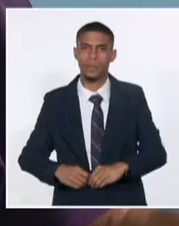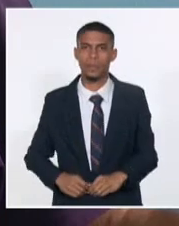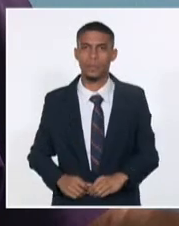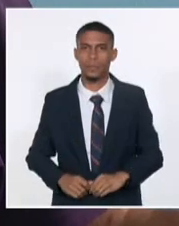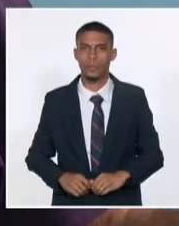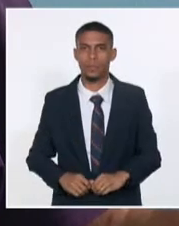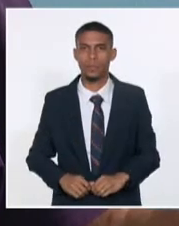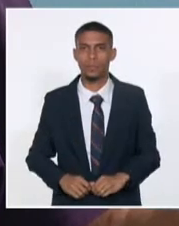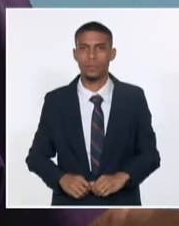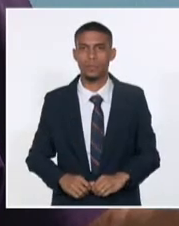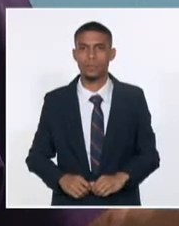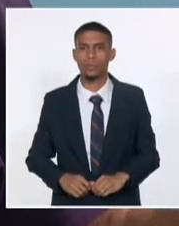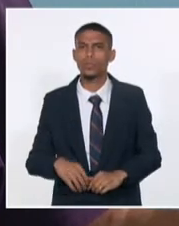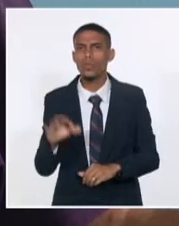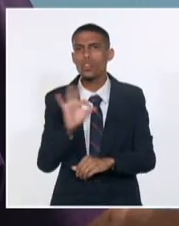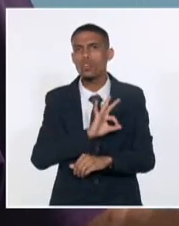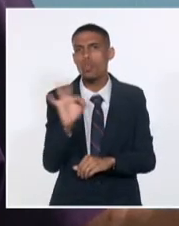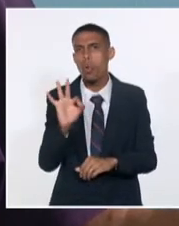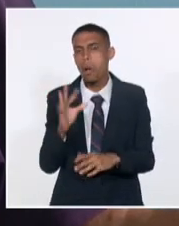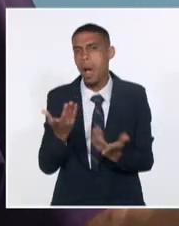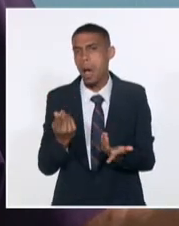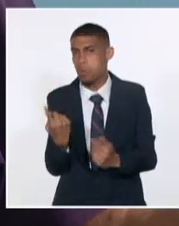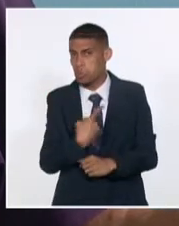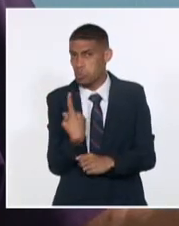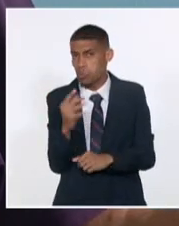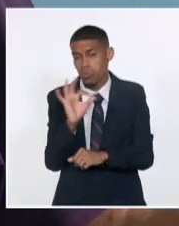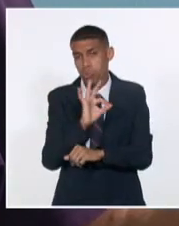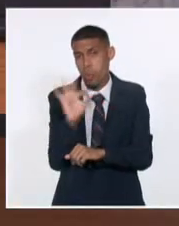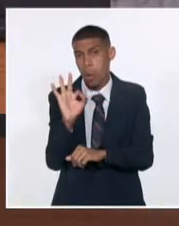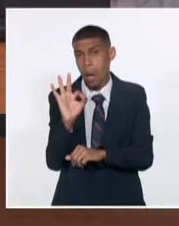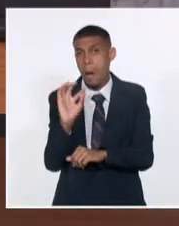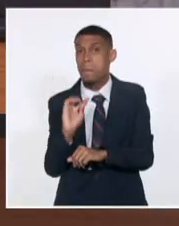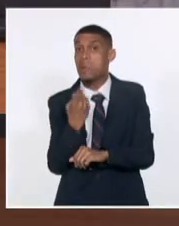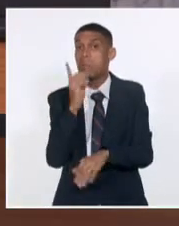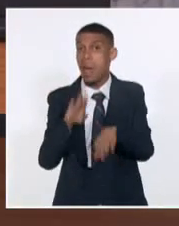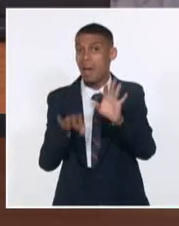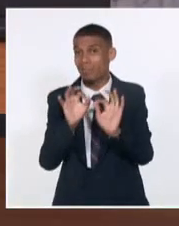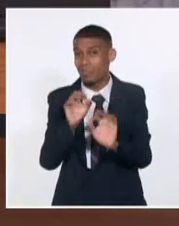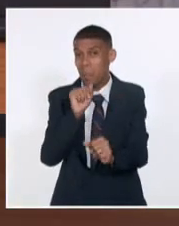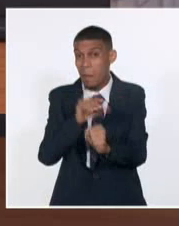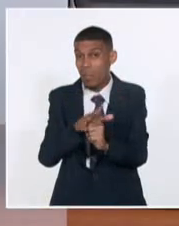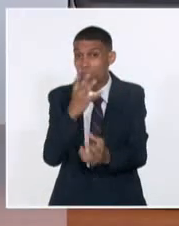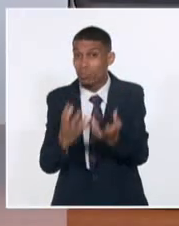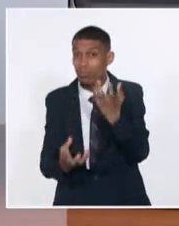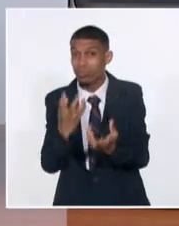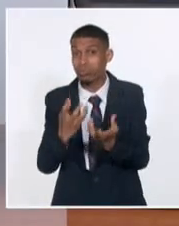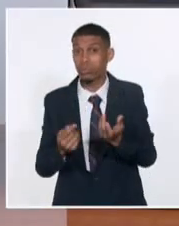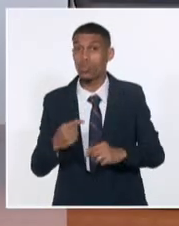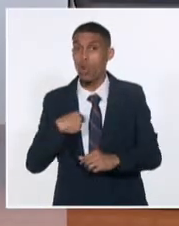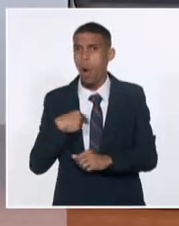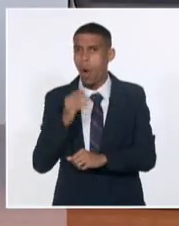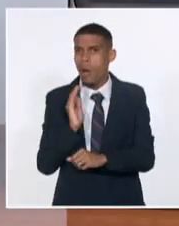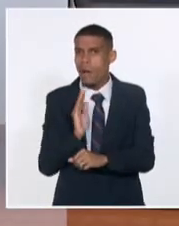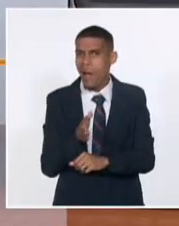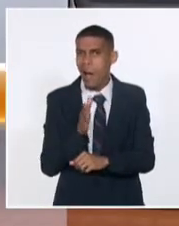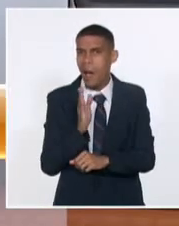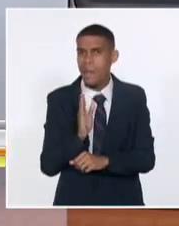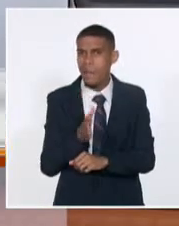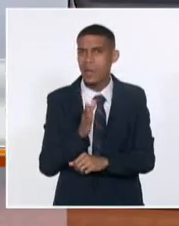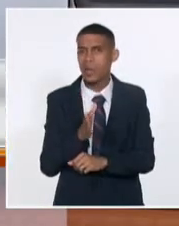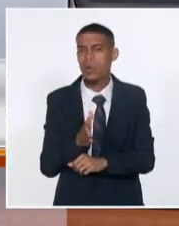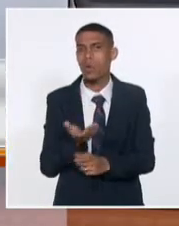pero que nunca lo habíamos ejercido prácticamente en un hecho como este. Cuando yo encamino, yo decía, hay que contar